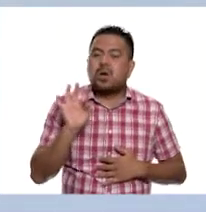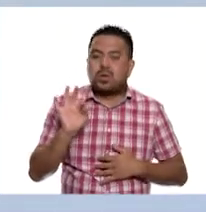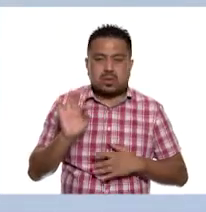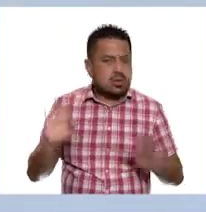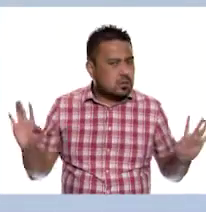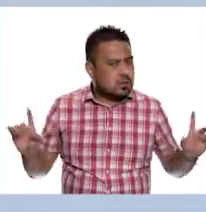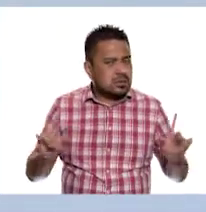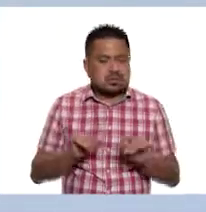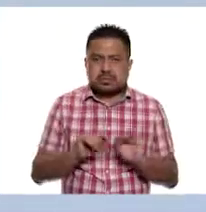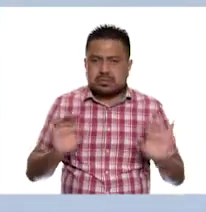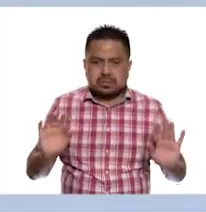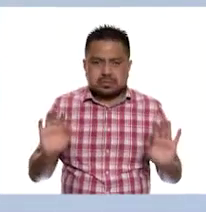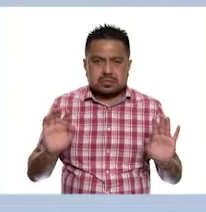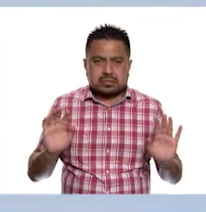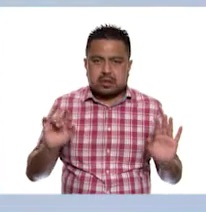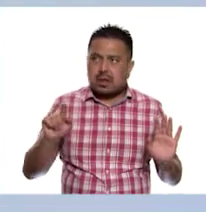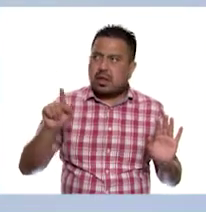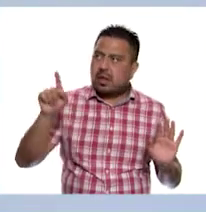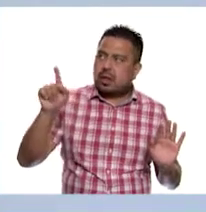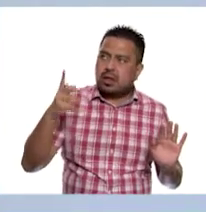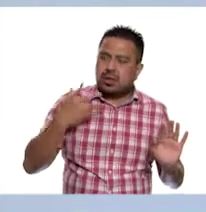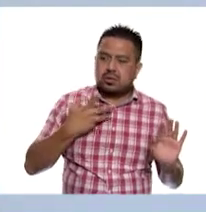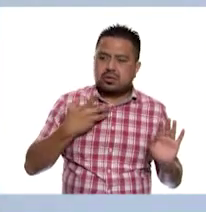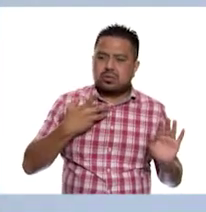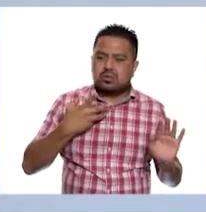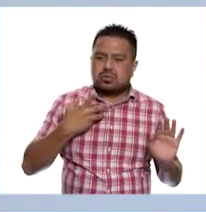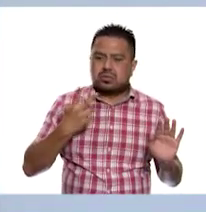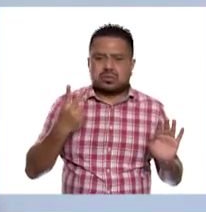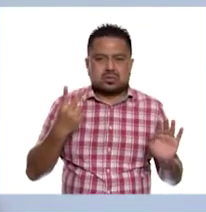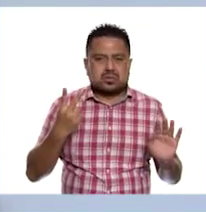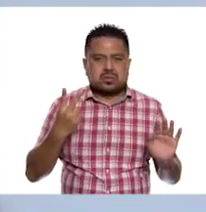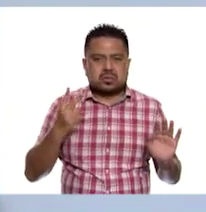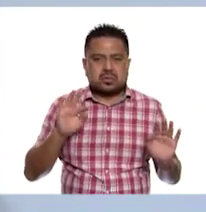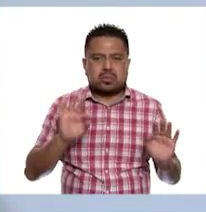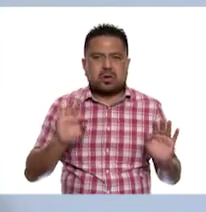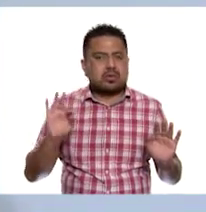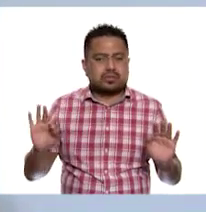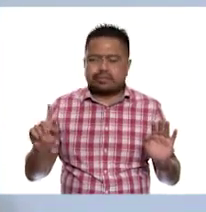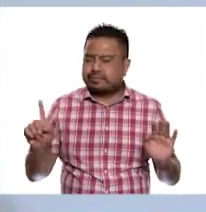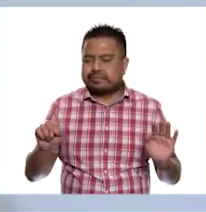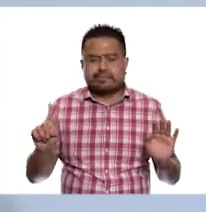Ajá. Y aquí... Oscar escribió... Dos.